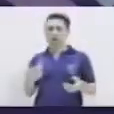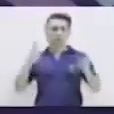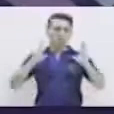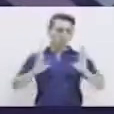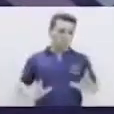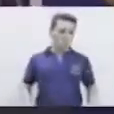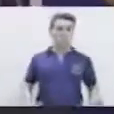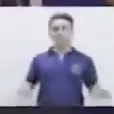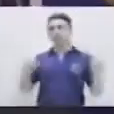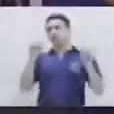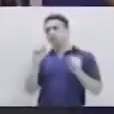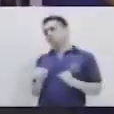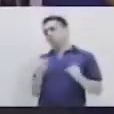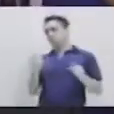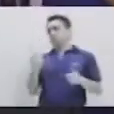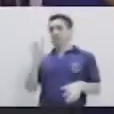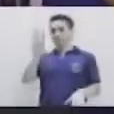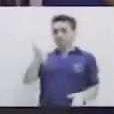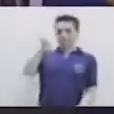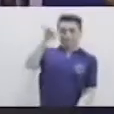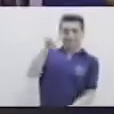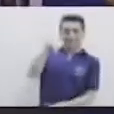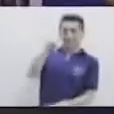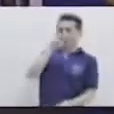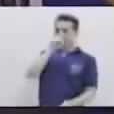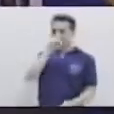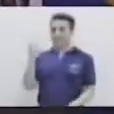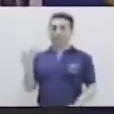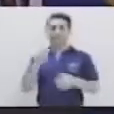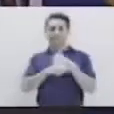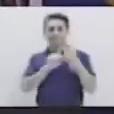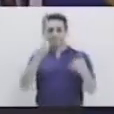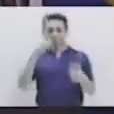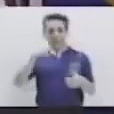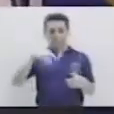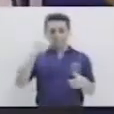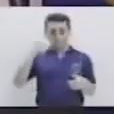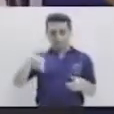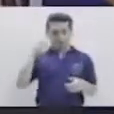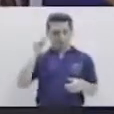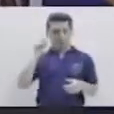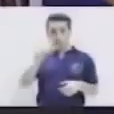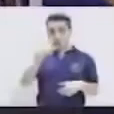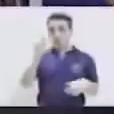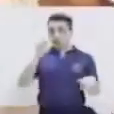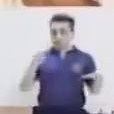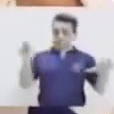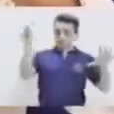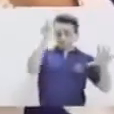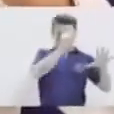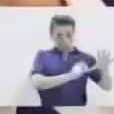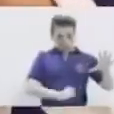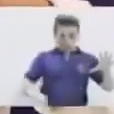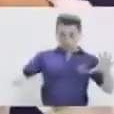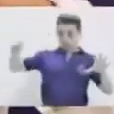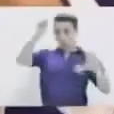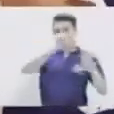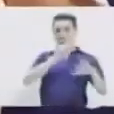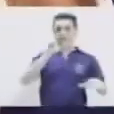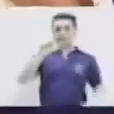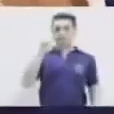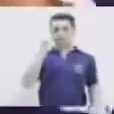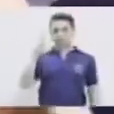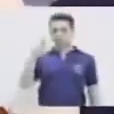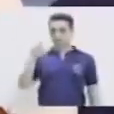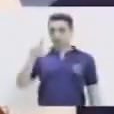ser blusa, puede ser flamingo. La que a ti más te guste. La escribes en un círculo. En el círculo, por ejemplo,